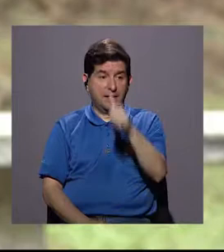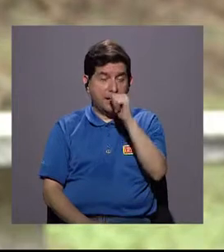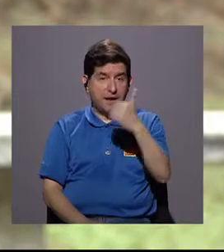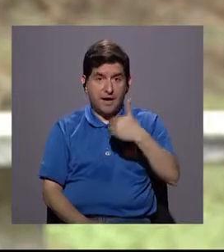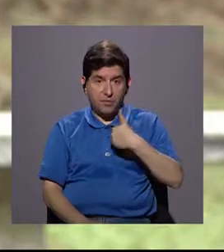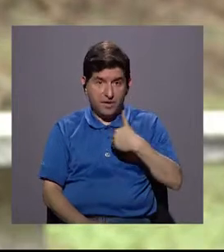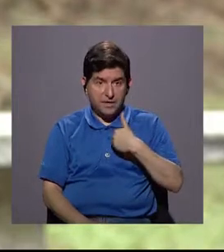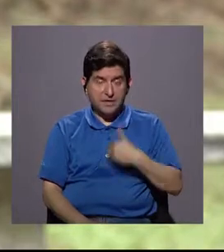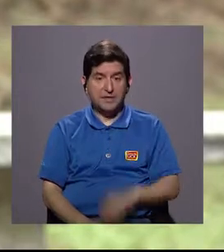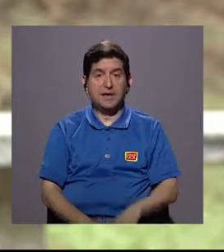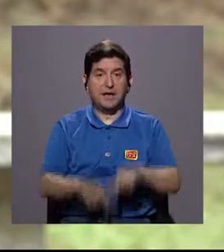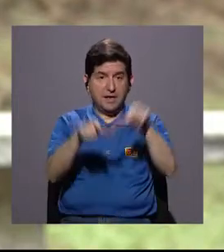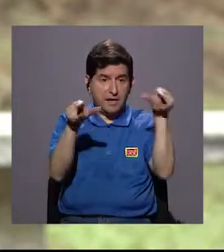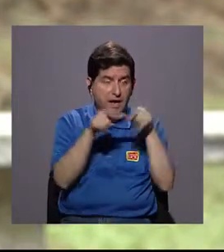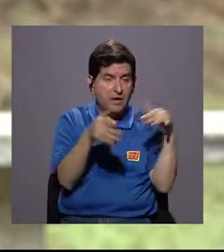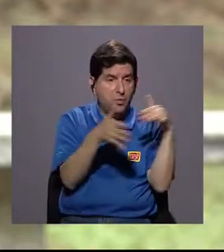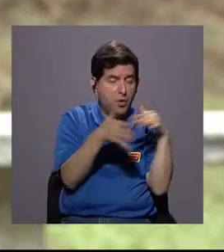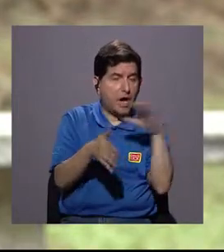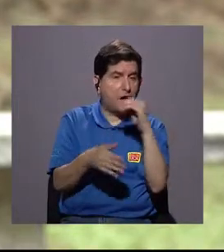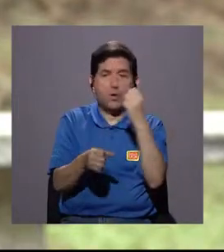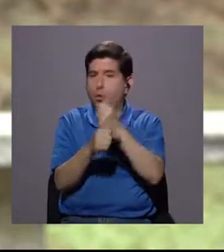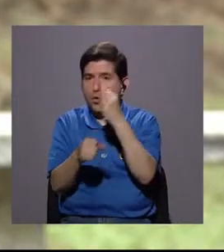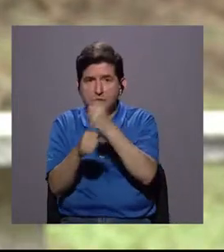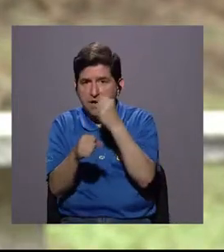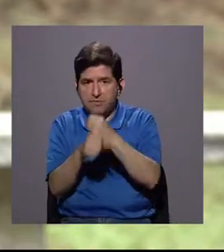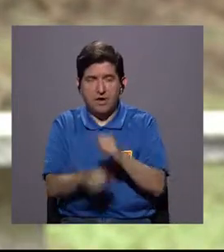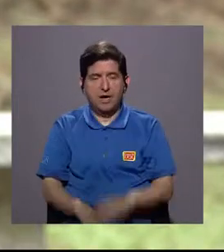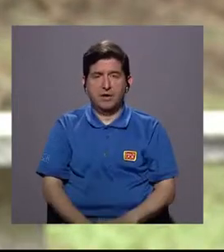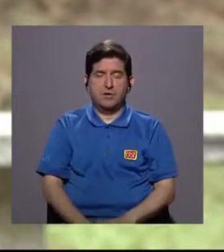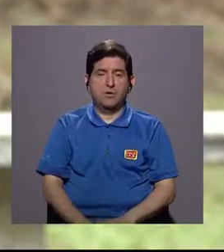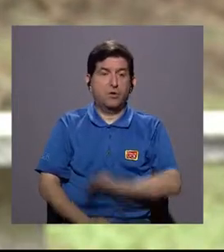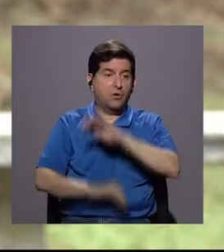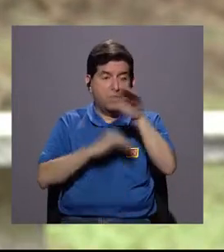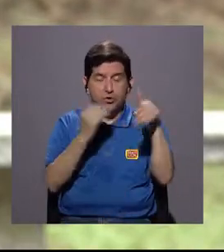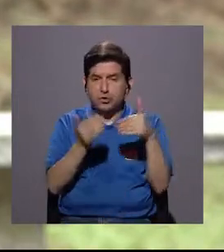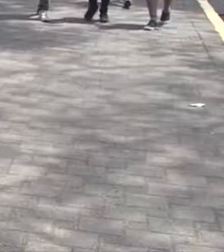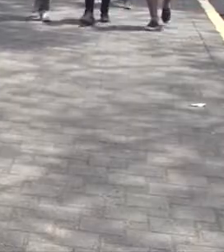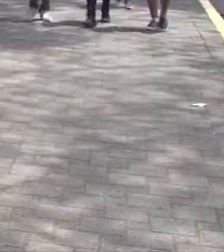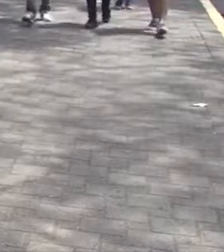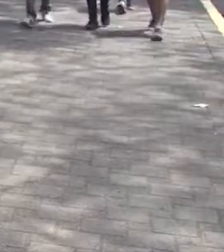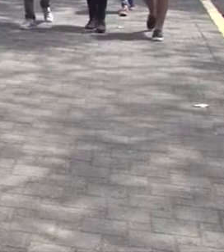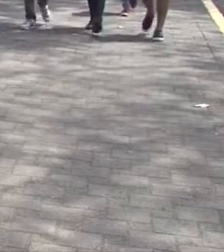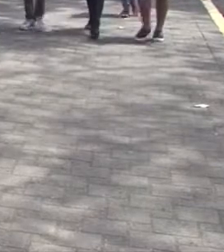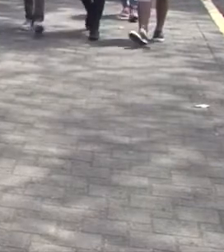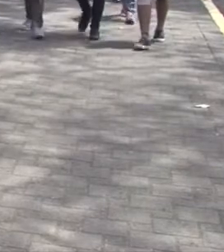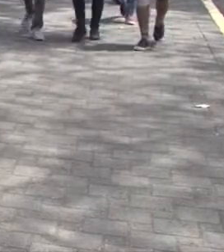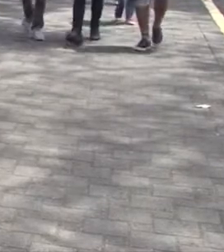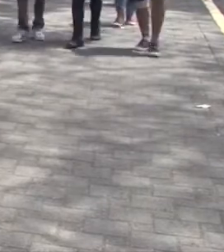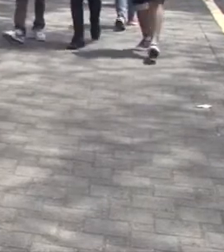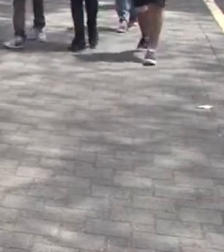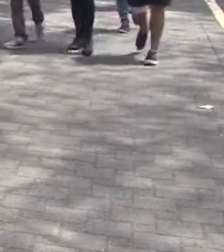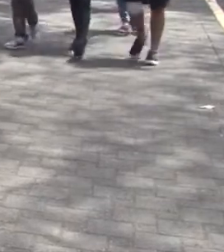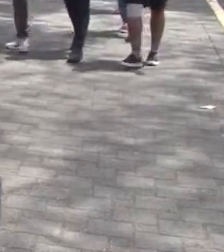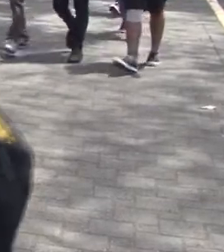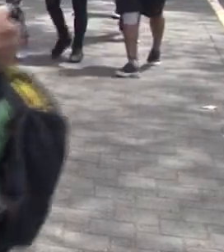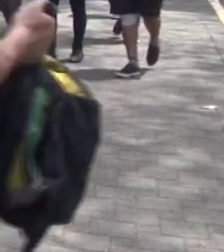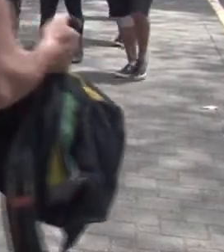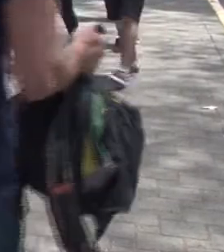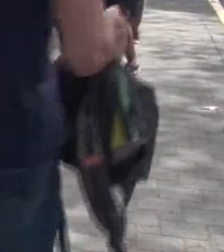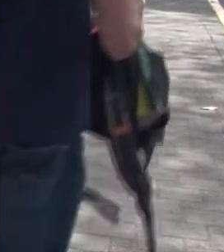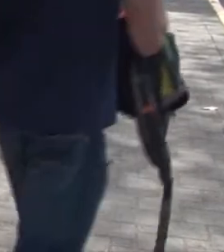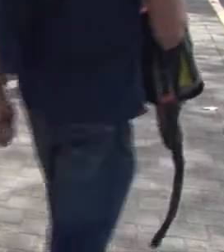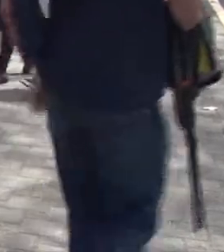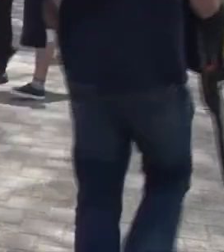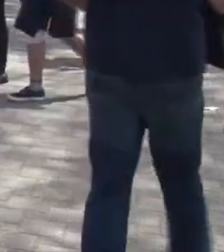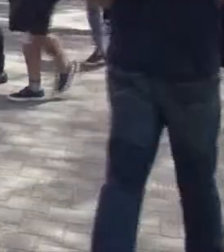accesando en nuestros centros de estudio y de trabajo o de atención de todos los servicios es el mismo, que porque nosotros